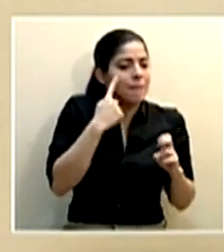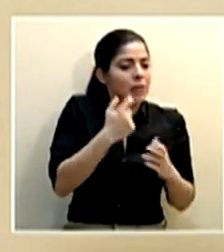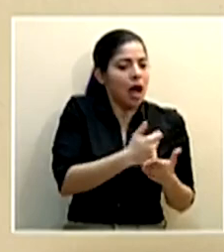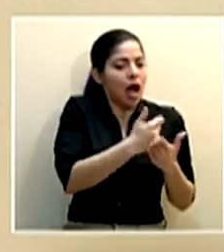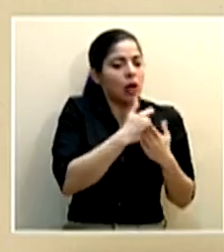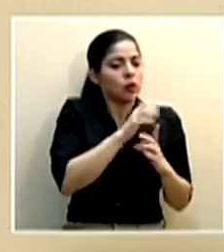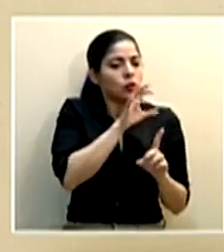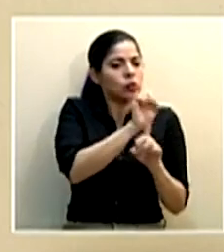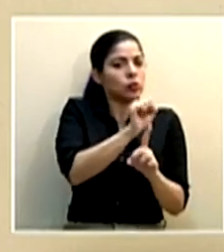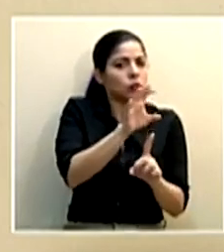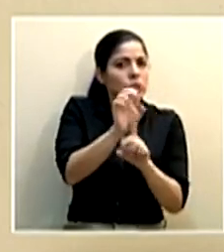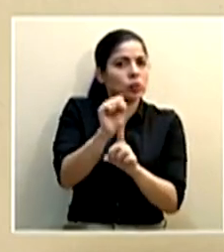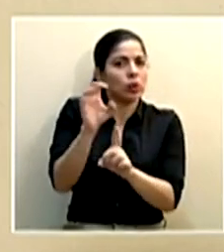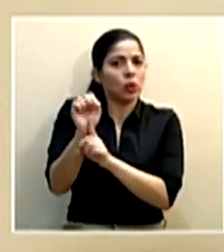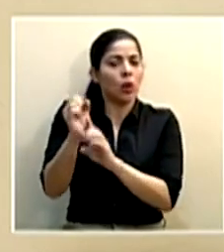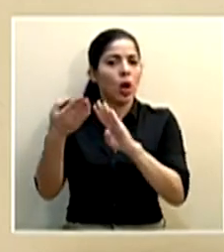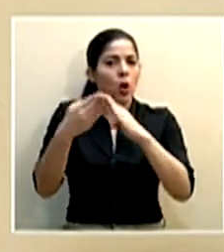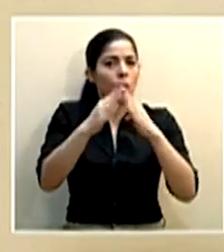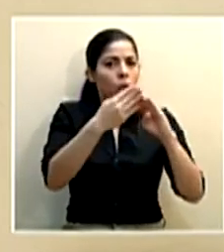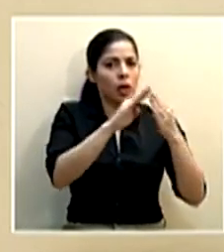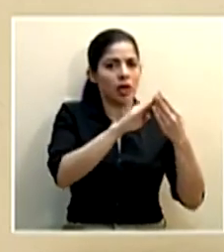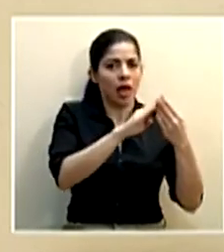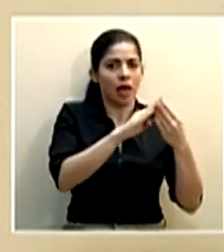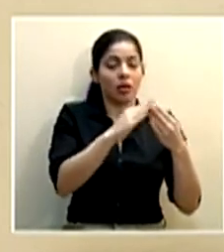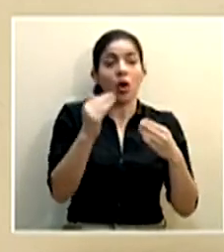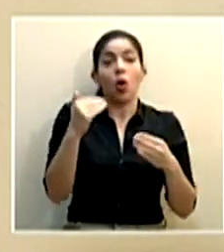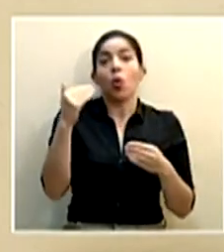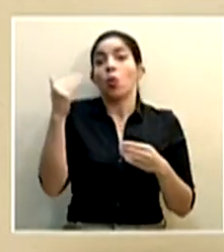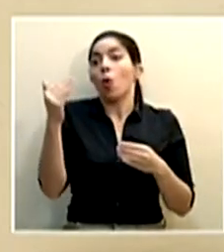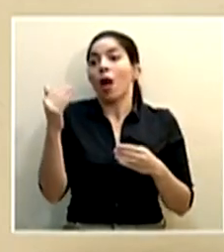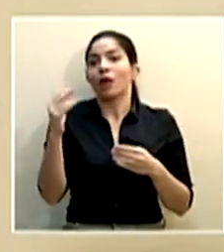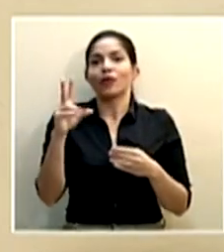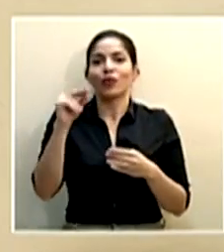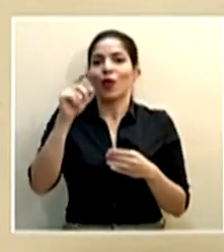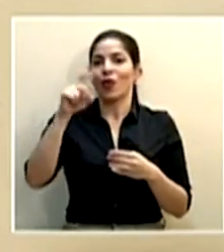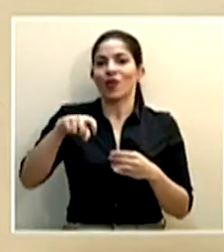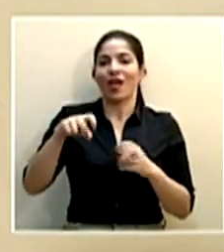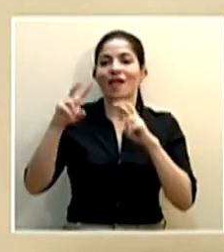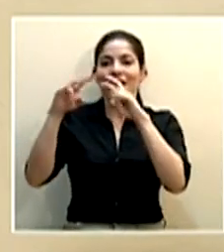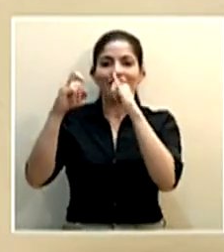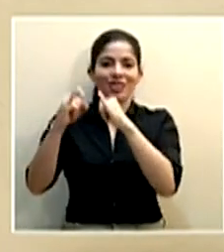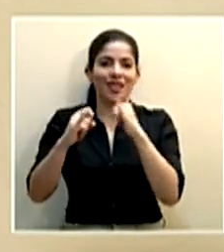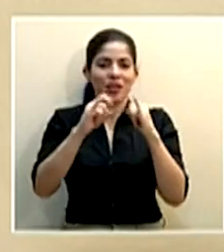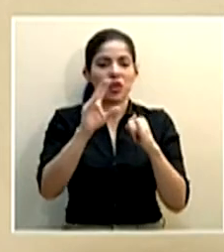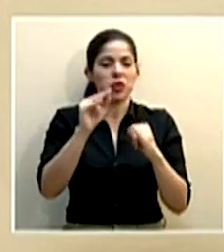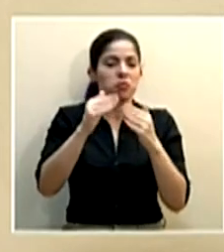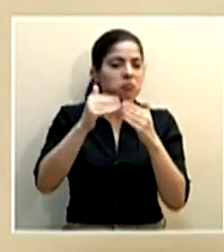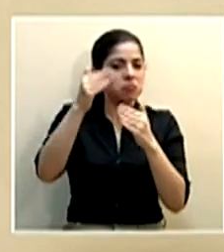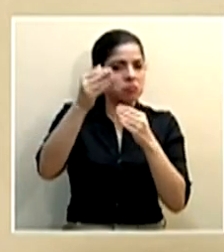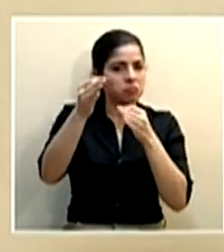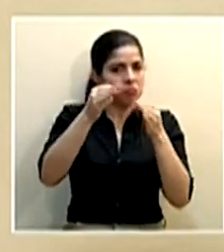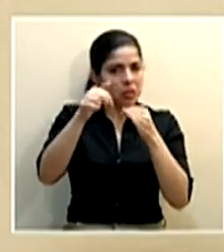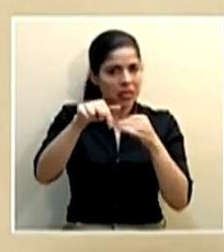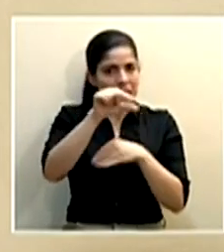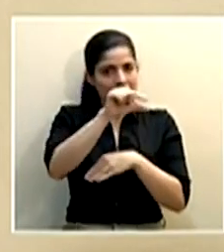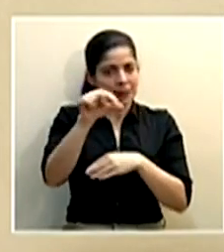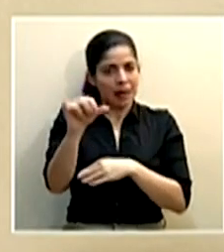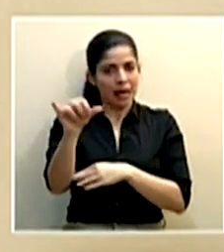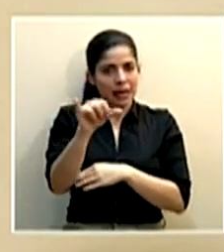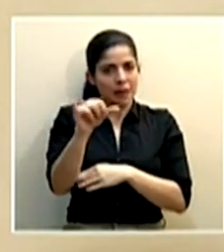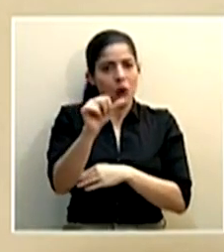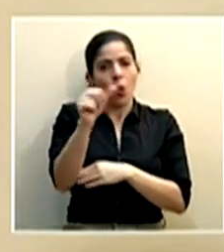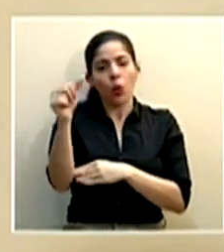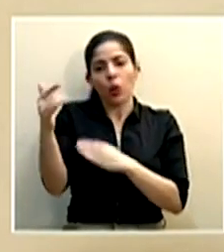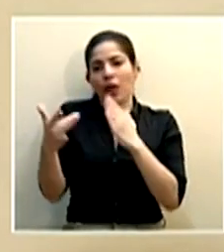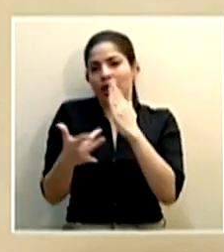posibles casos a nivel de comunidad cuando no necesariamente tenemos que hacer muestreos individuales. Eso lo vamos a estar anunciando en esta semana también de las otras